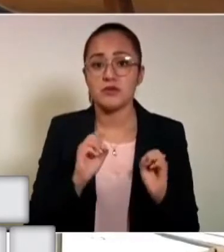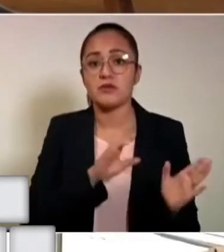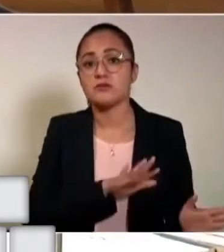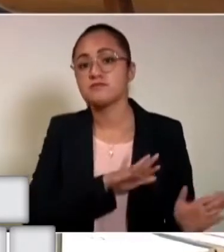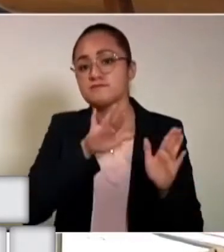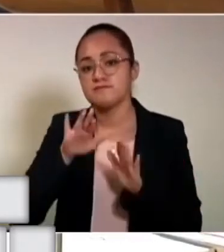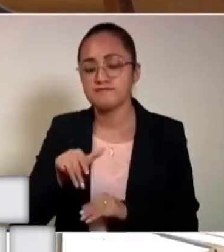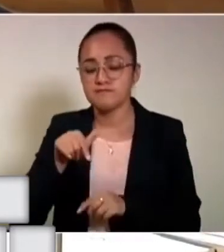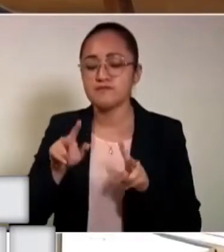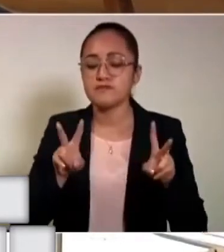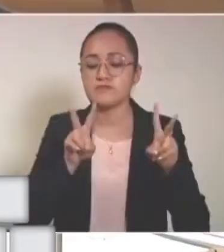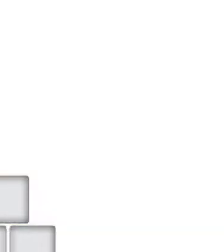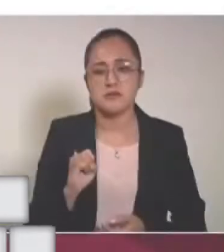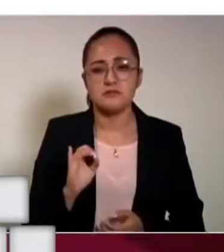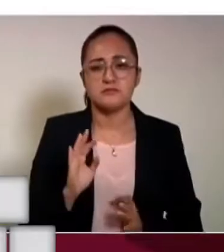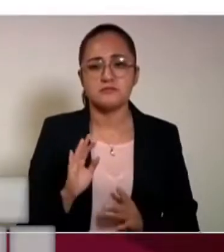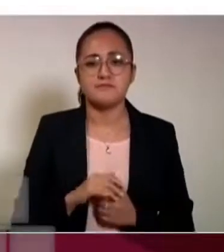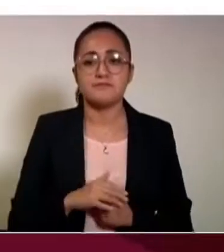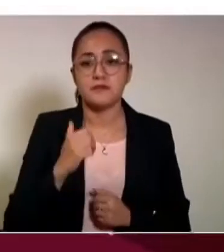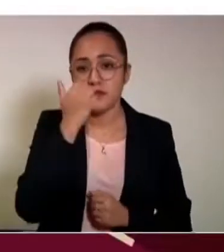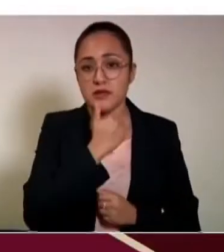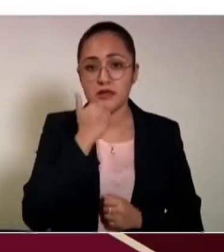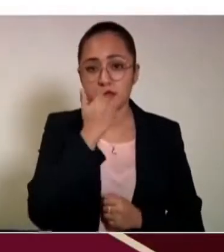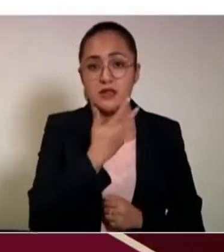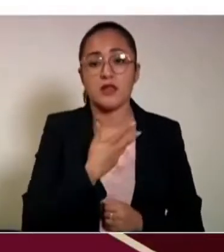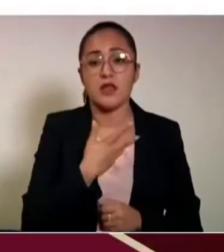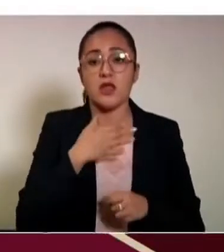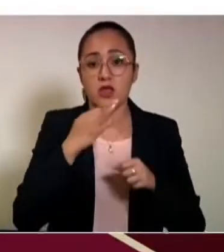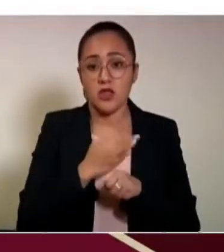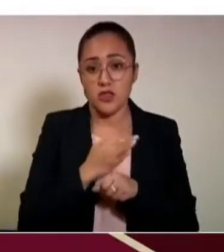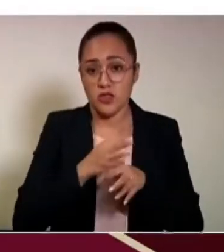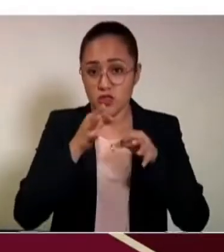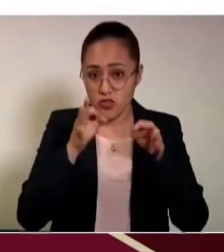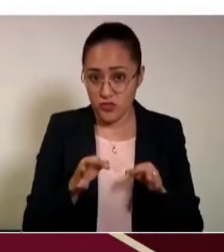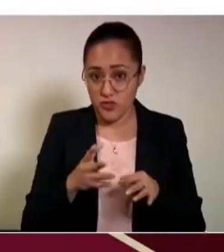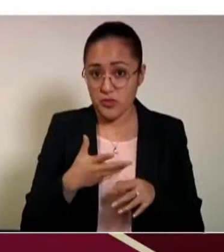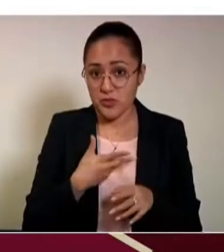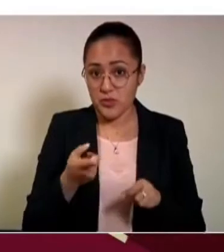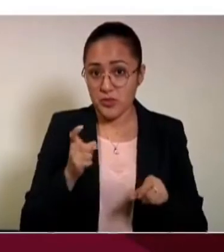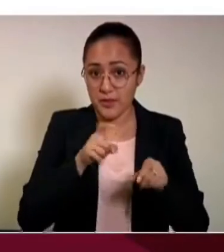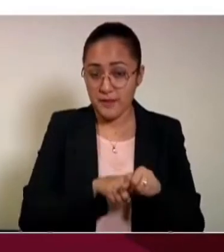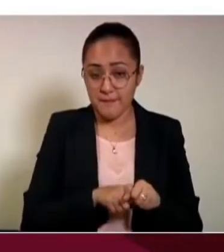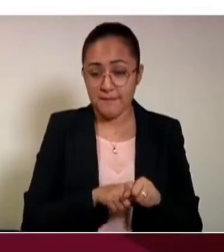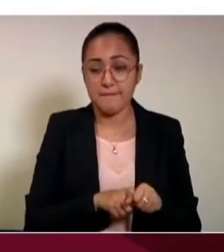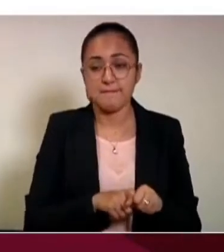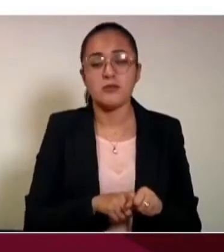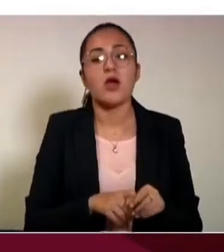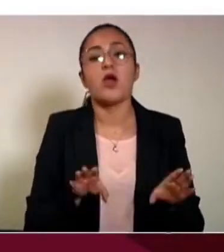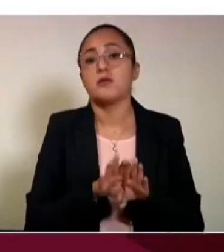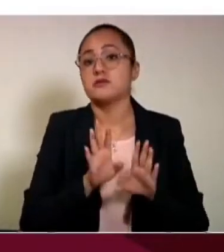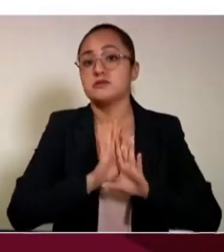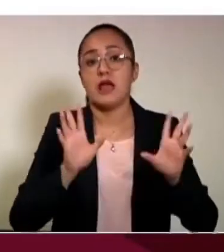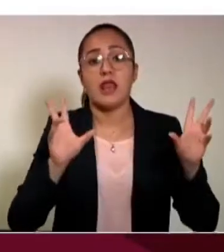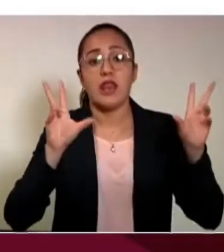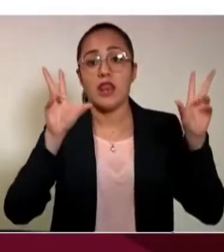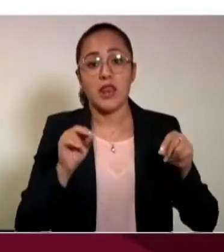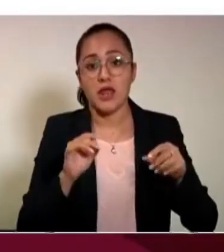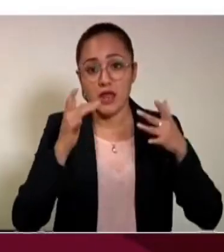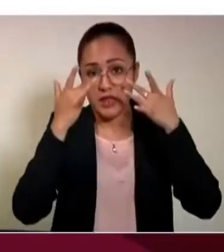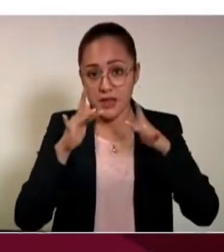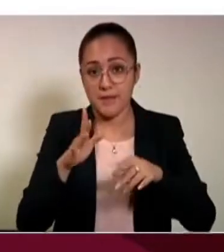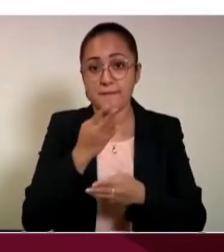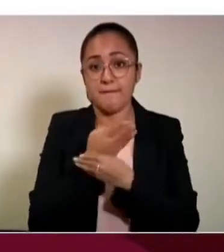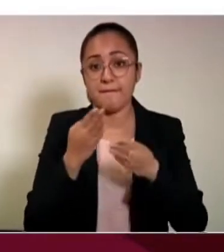de educación a distancia. Los alumnos que tenemos oficialmente registrados como dados de baja son de